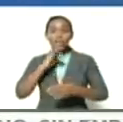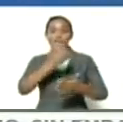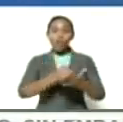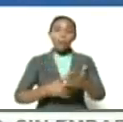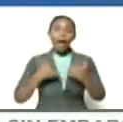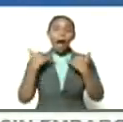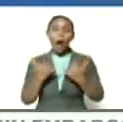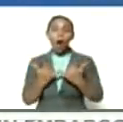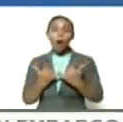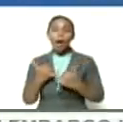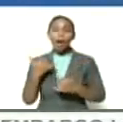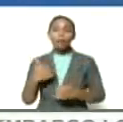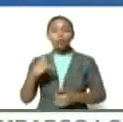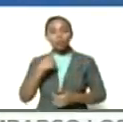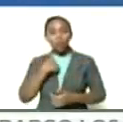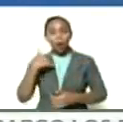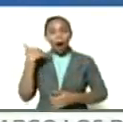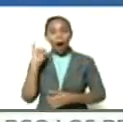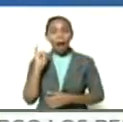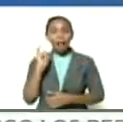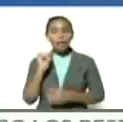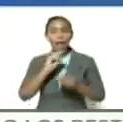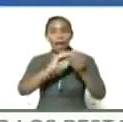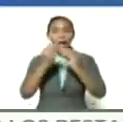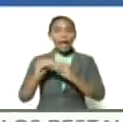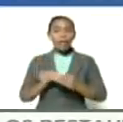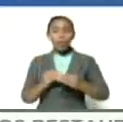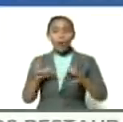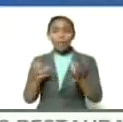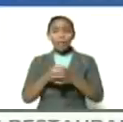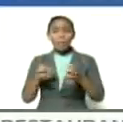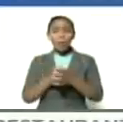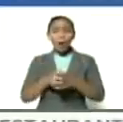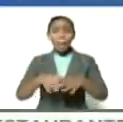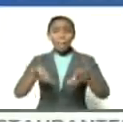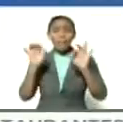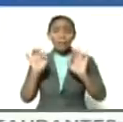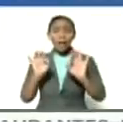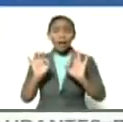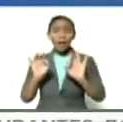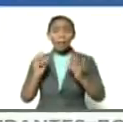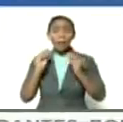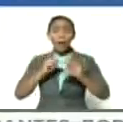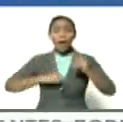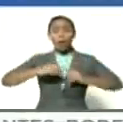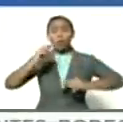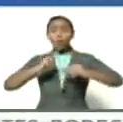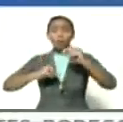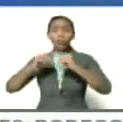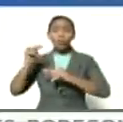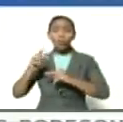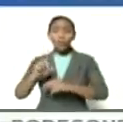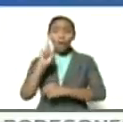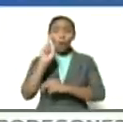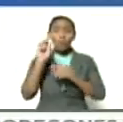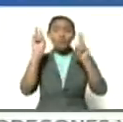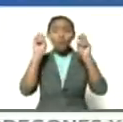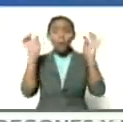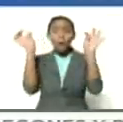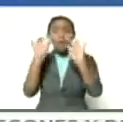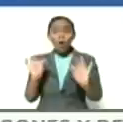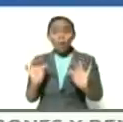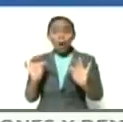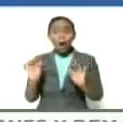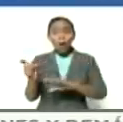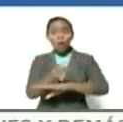estoy he creado un equipo especial para la construcción de un nuevo modelo de